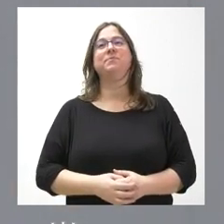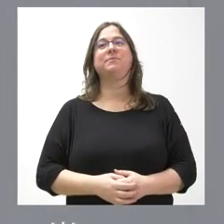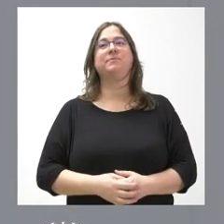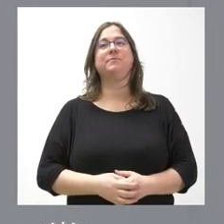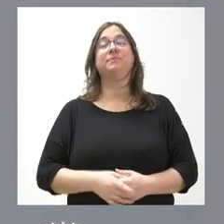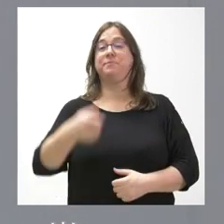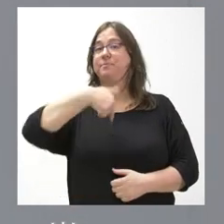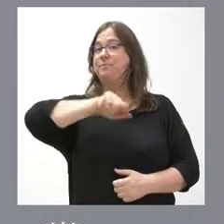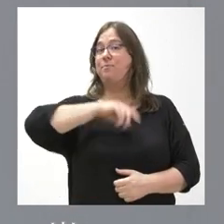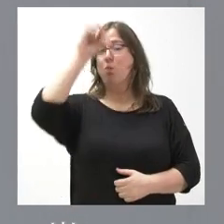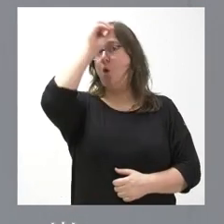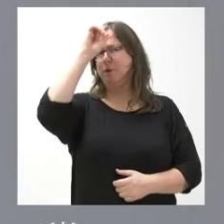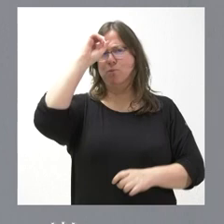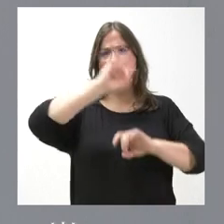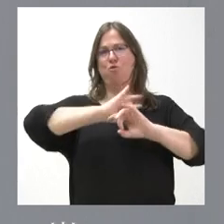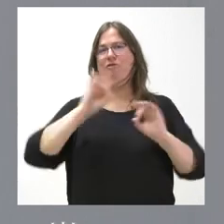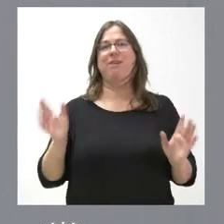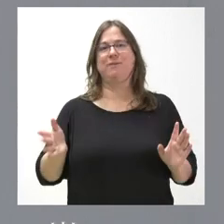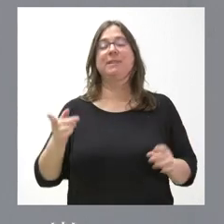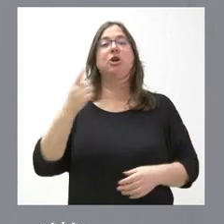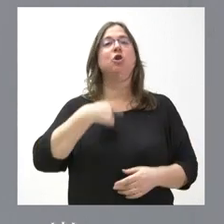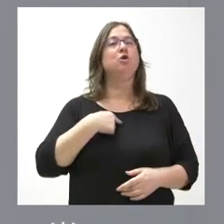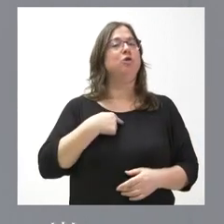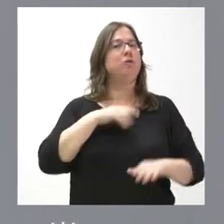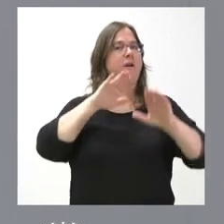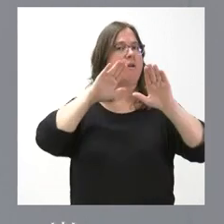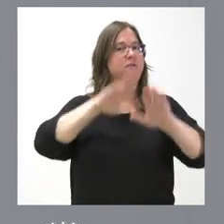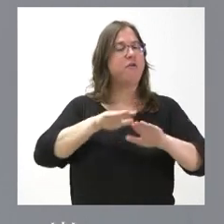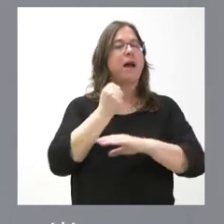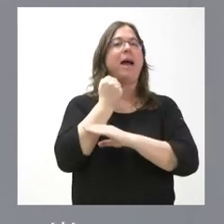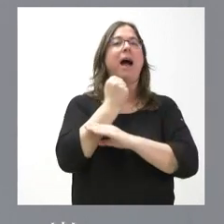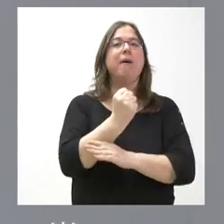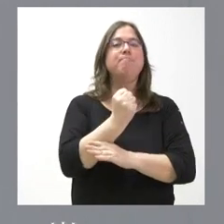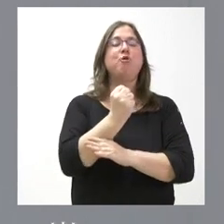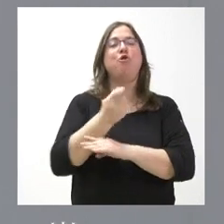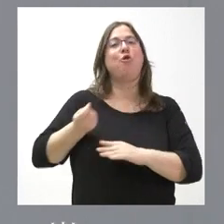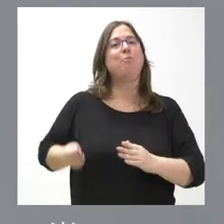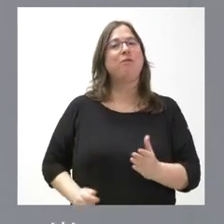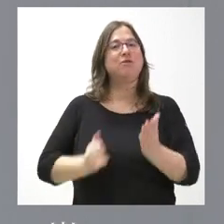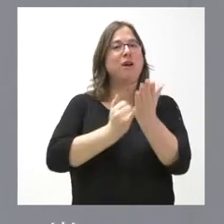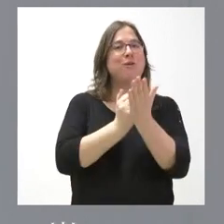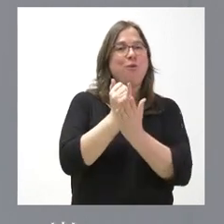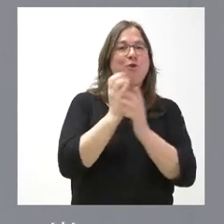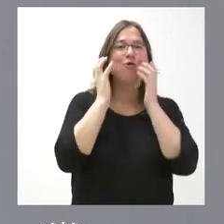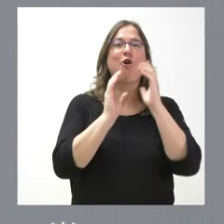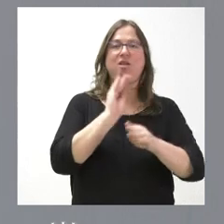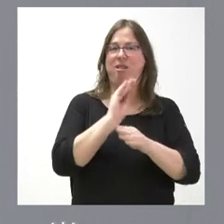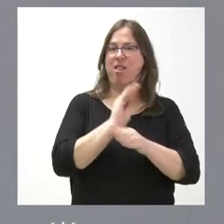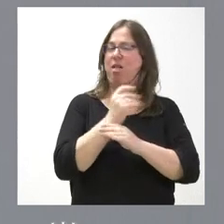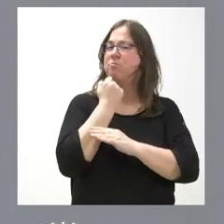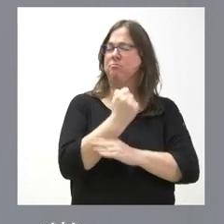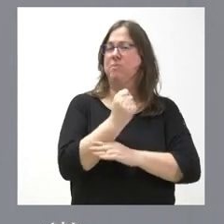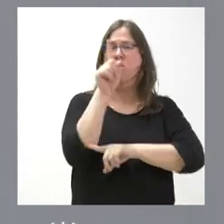nuestra posición en este asunto es muy clara. Nosotros estamos muy del lado de los agricultores y de los ganaderos. Entendemos claramente el problema por el que están